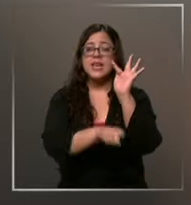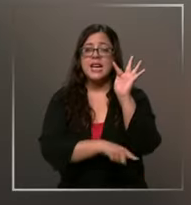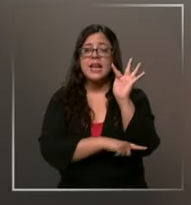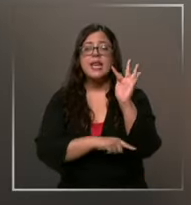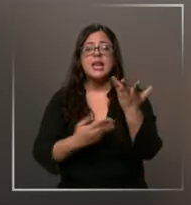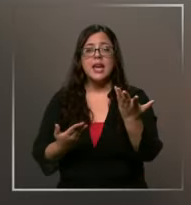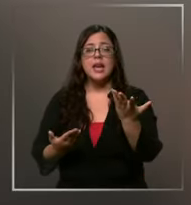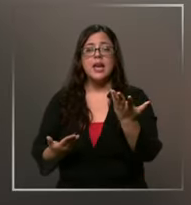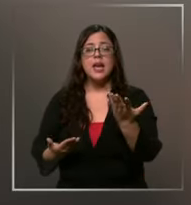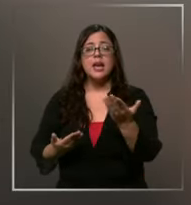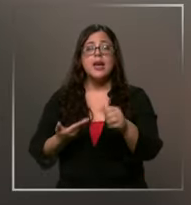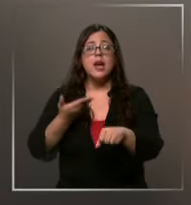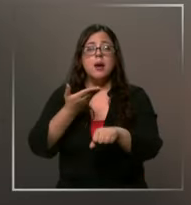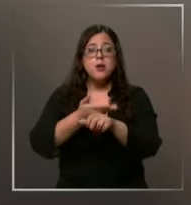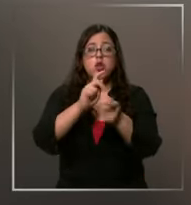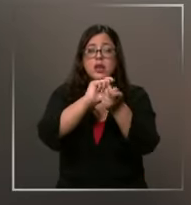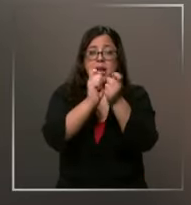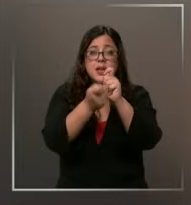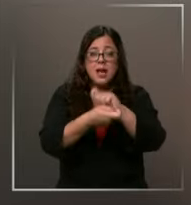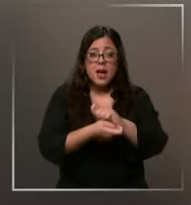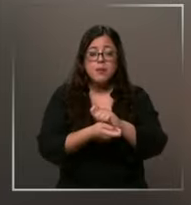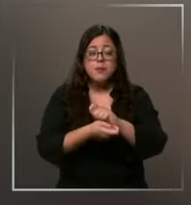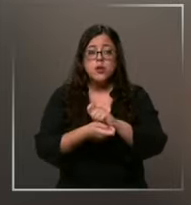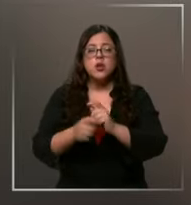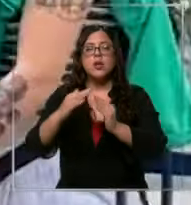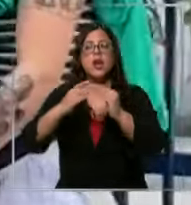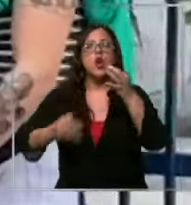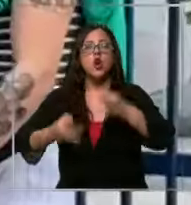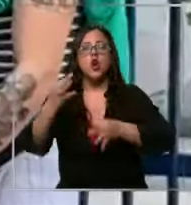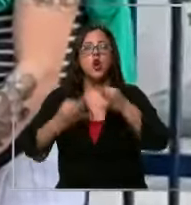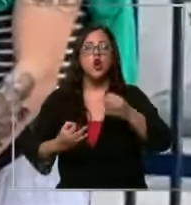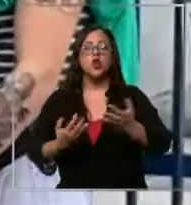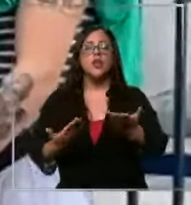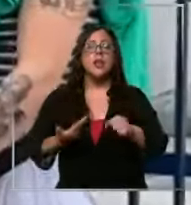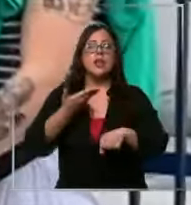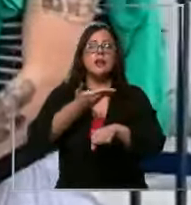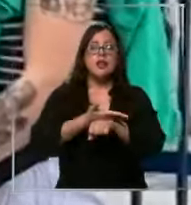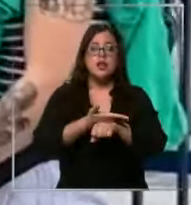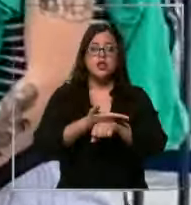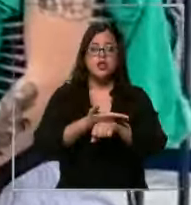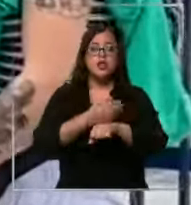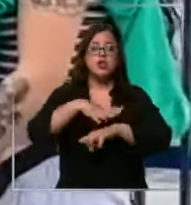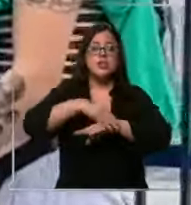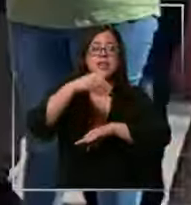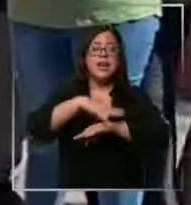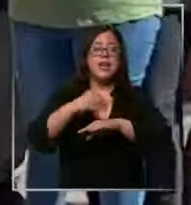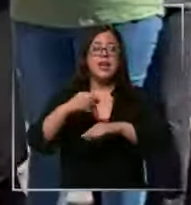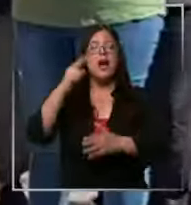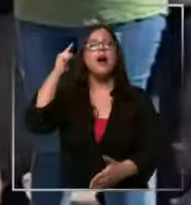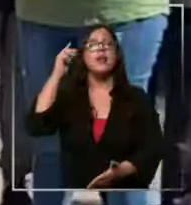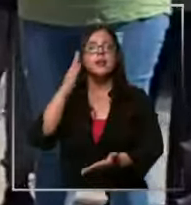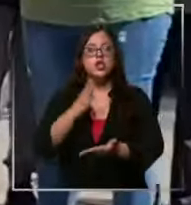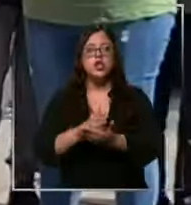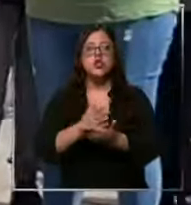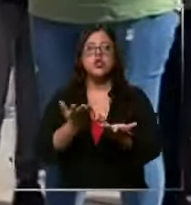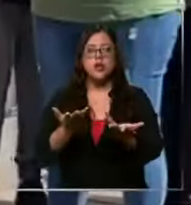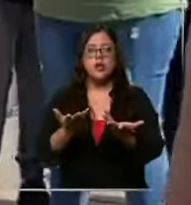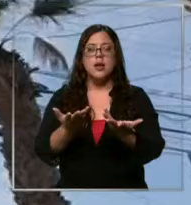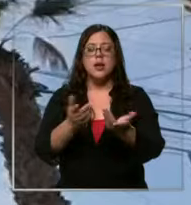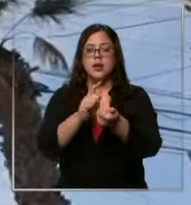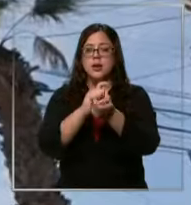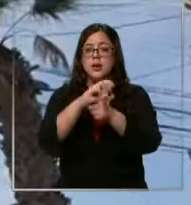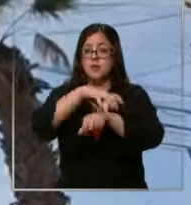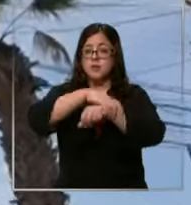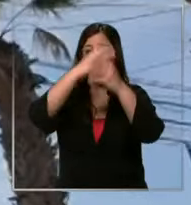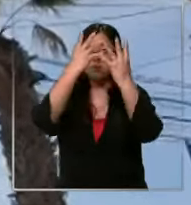apelaron a este cambio de medida cautelar, la Corte de Apelaciones de Arica, en fallo unánime, ratificó la decisión de cambiar la medida de